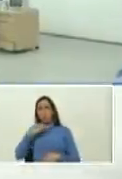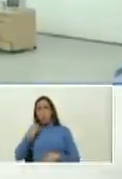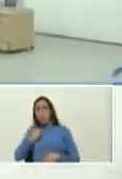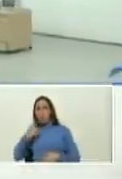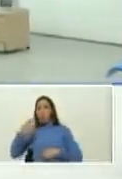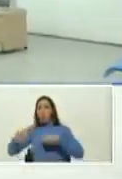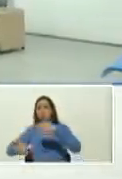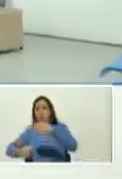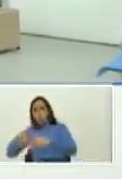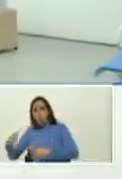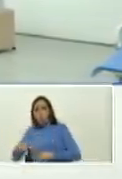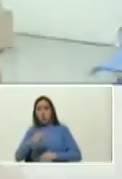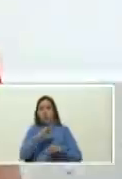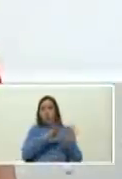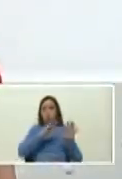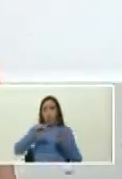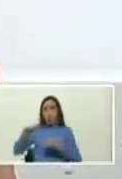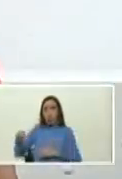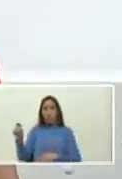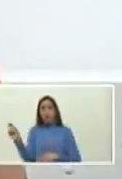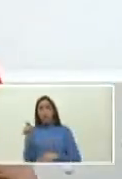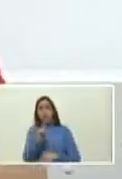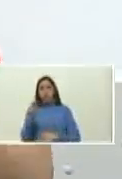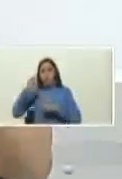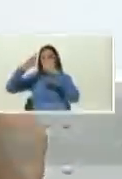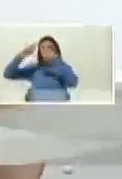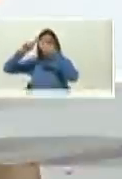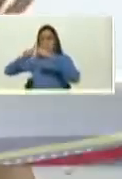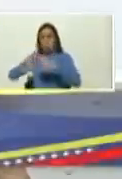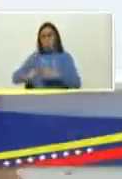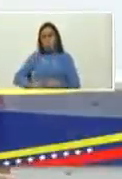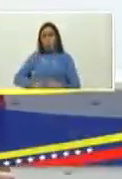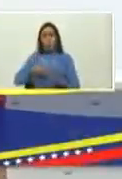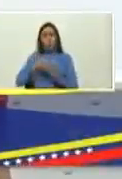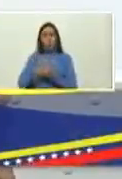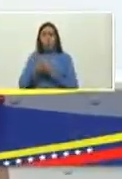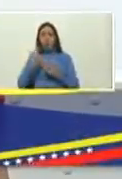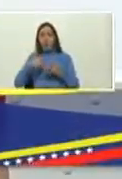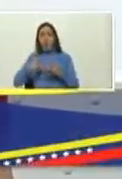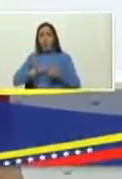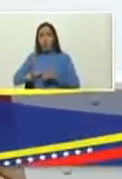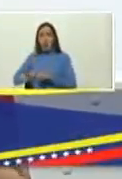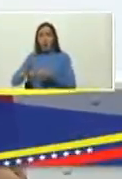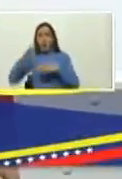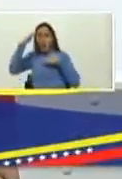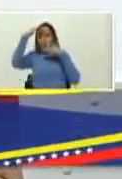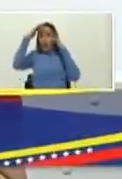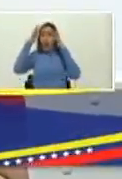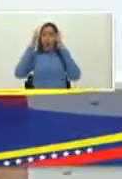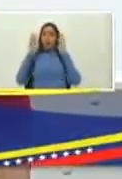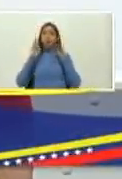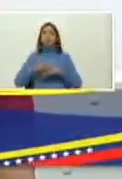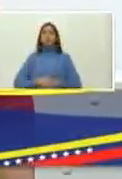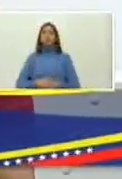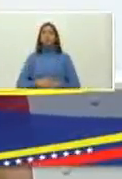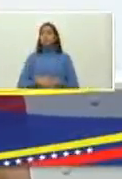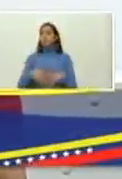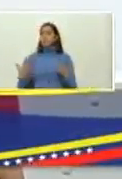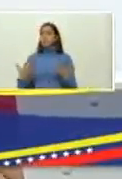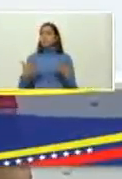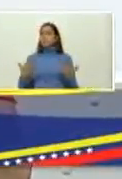900 pacientes mensuales en las diversas áreas presidente que con qué vamos a contar